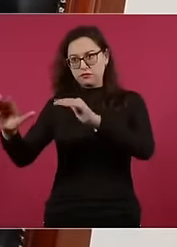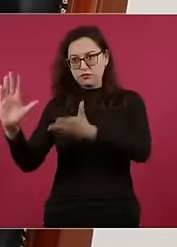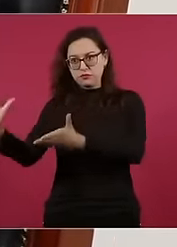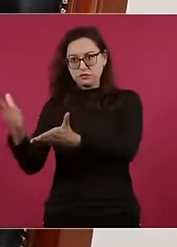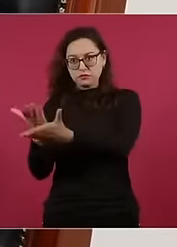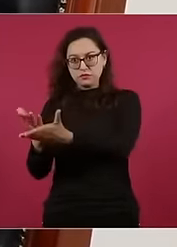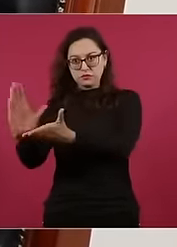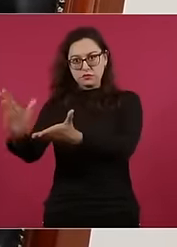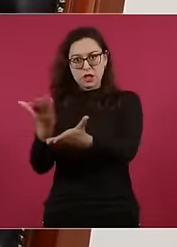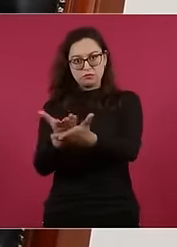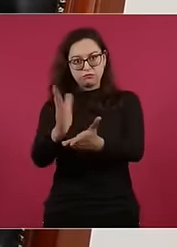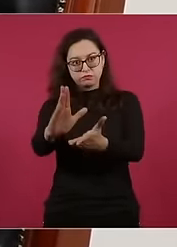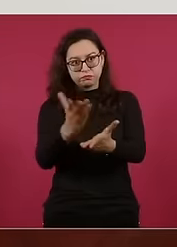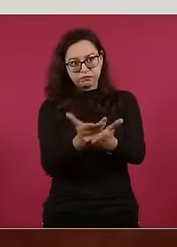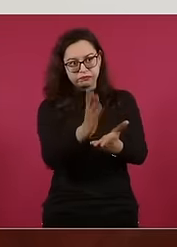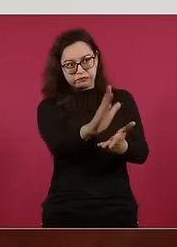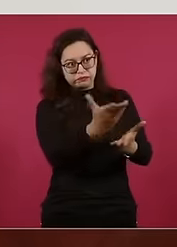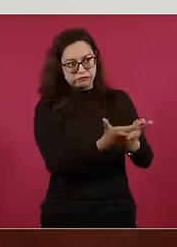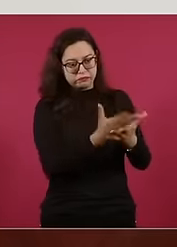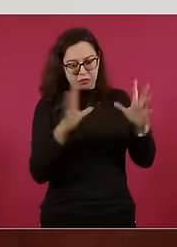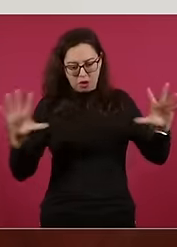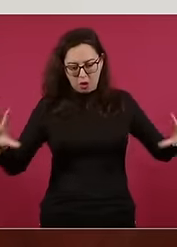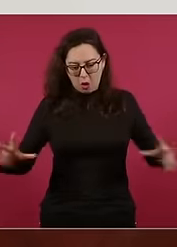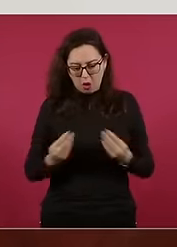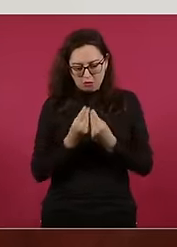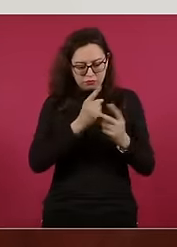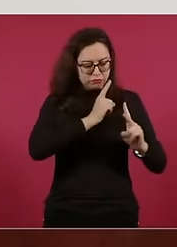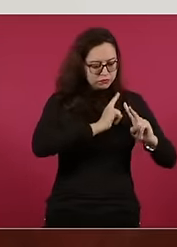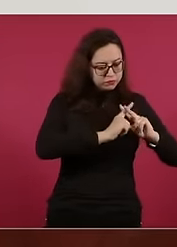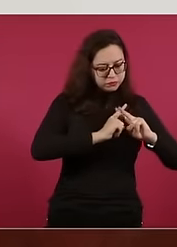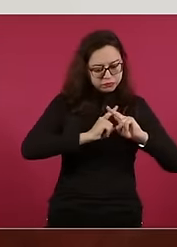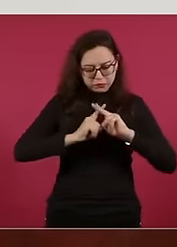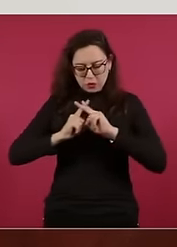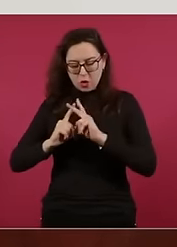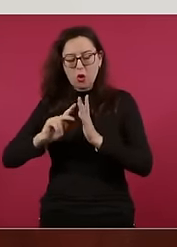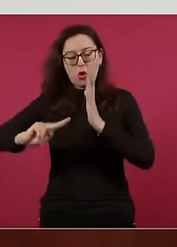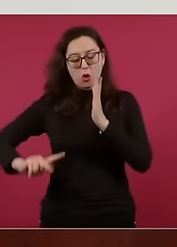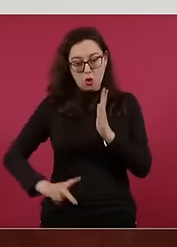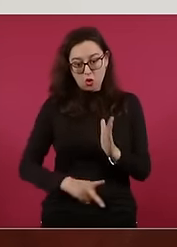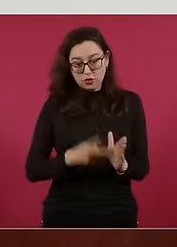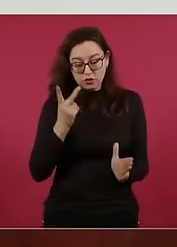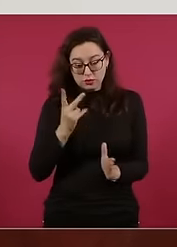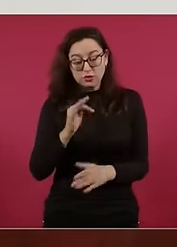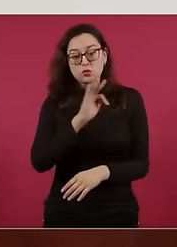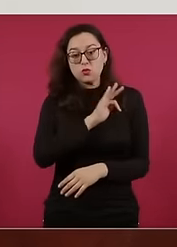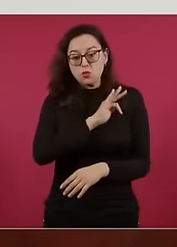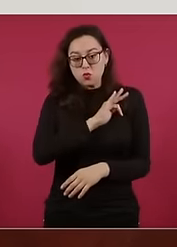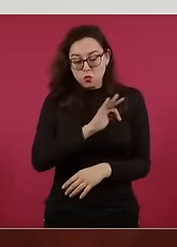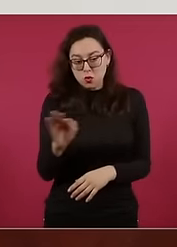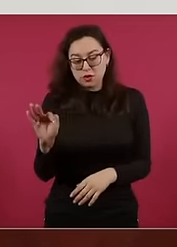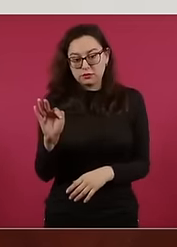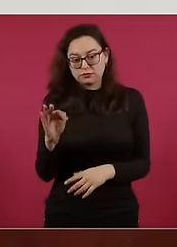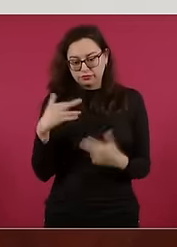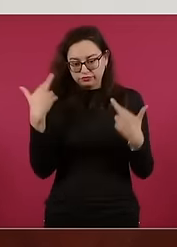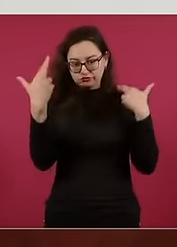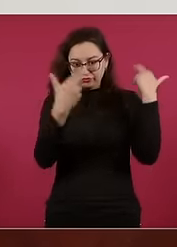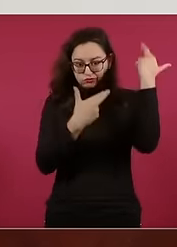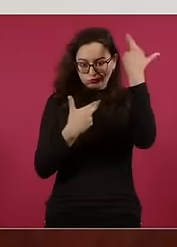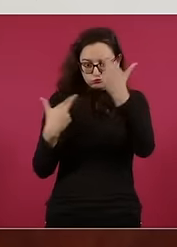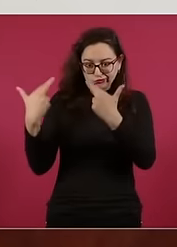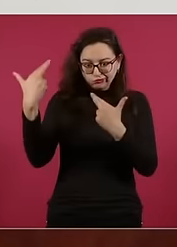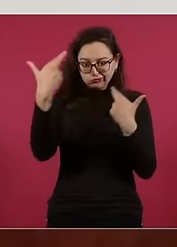la información y se pueda verificar